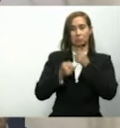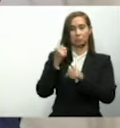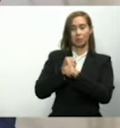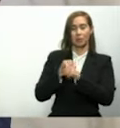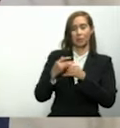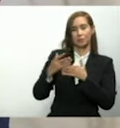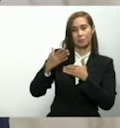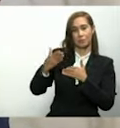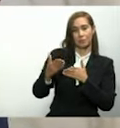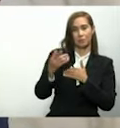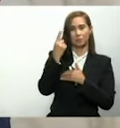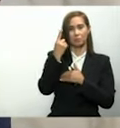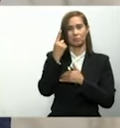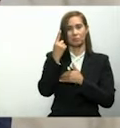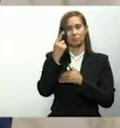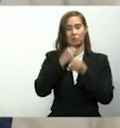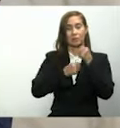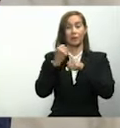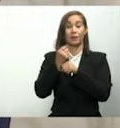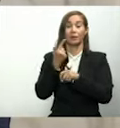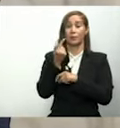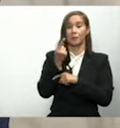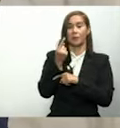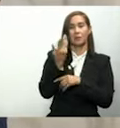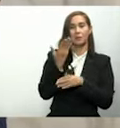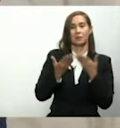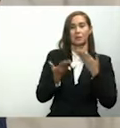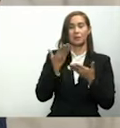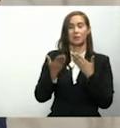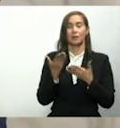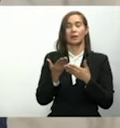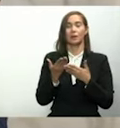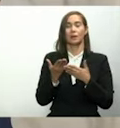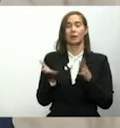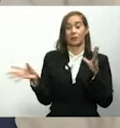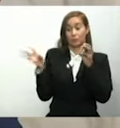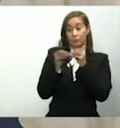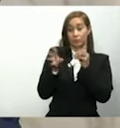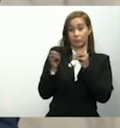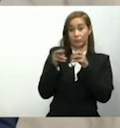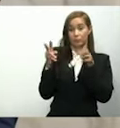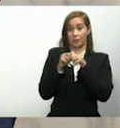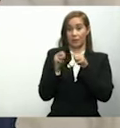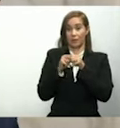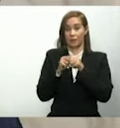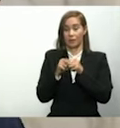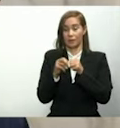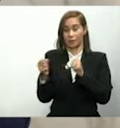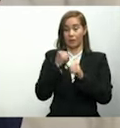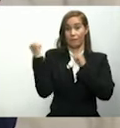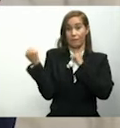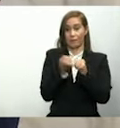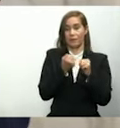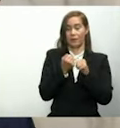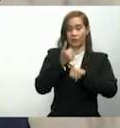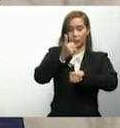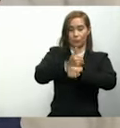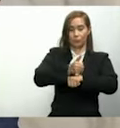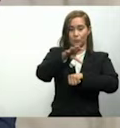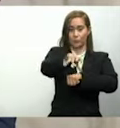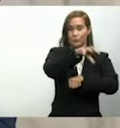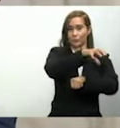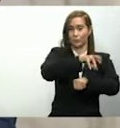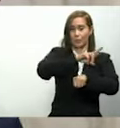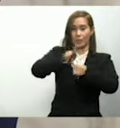antes, año y medio por ahí, sería la adición de una capacidad de renovables instalada en diferentes